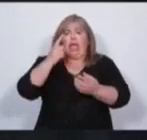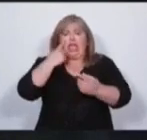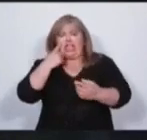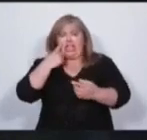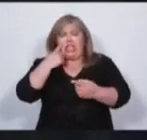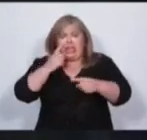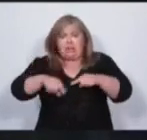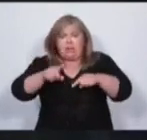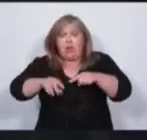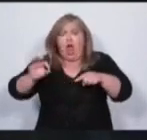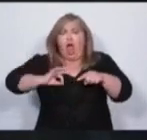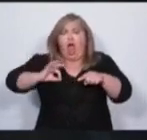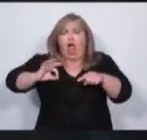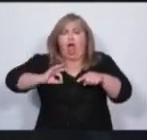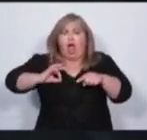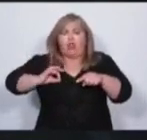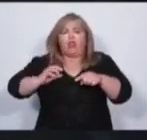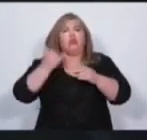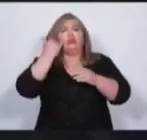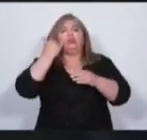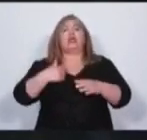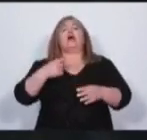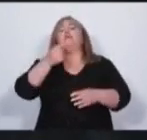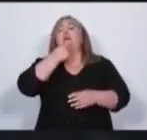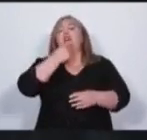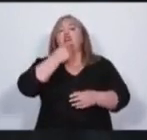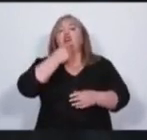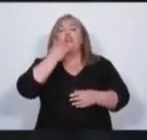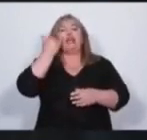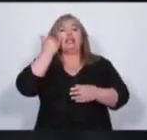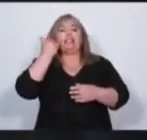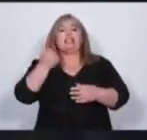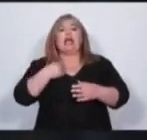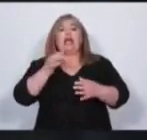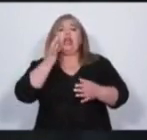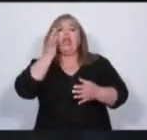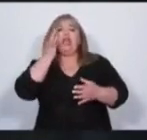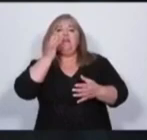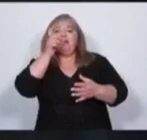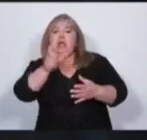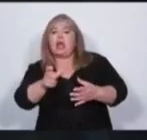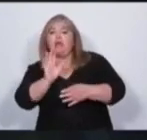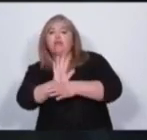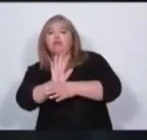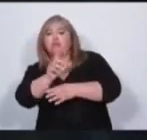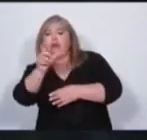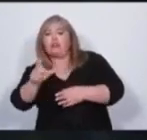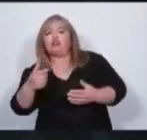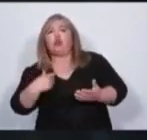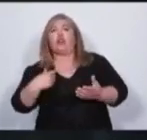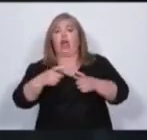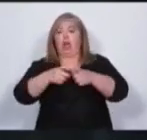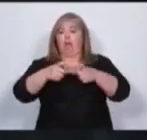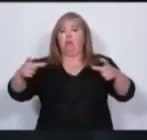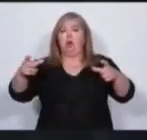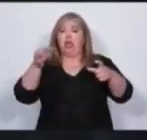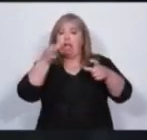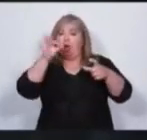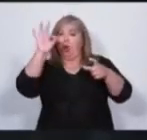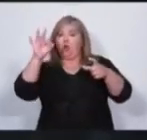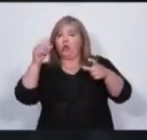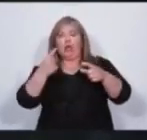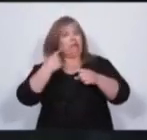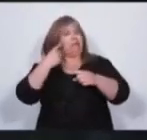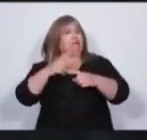provincia que tiene ficha limpia. Es la provincia que tiene boleta única. Es la provincia que tiene extinción de